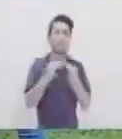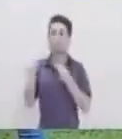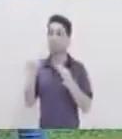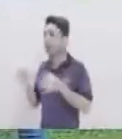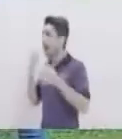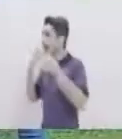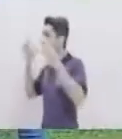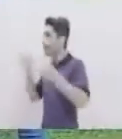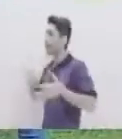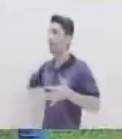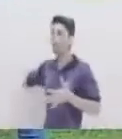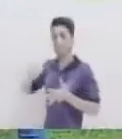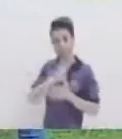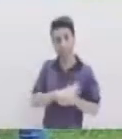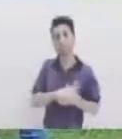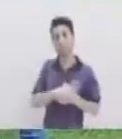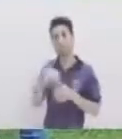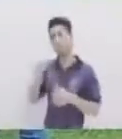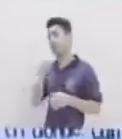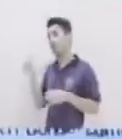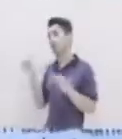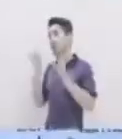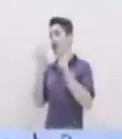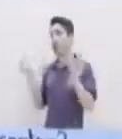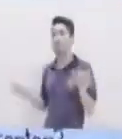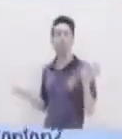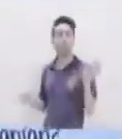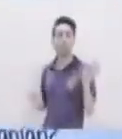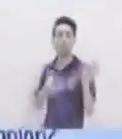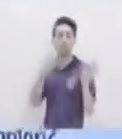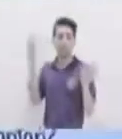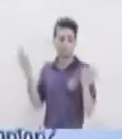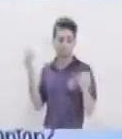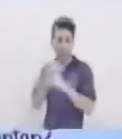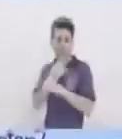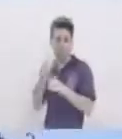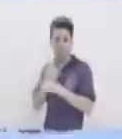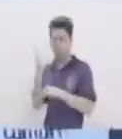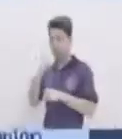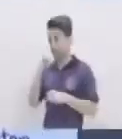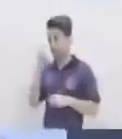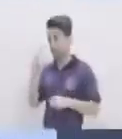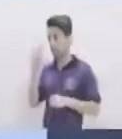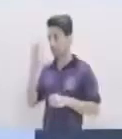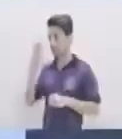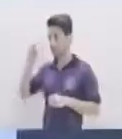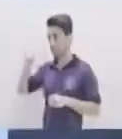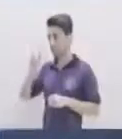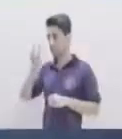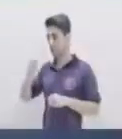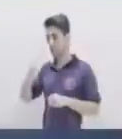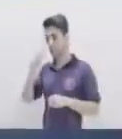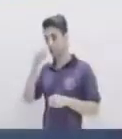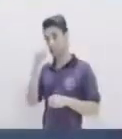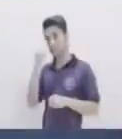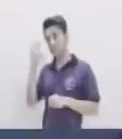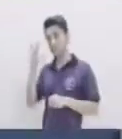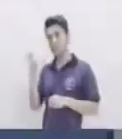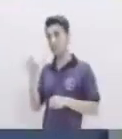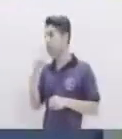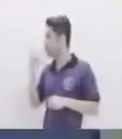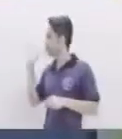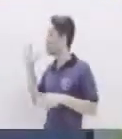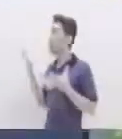Y una forma sencilla de también utilizar el subjuntivo Porque personalmente Para mí es un poco complicado El subjuntivo